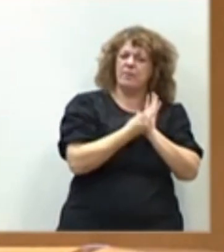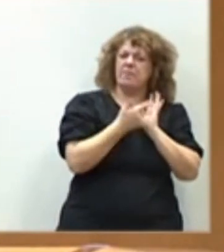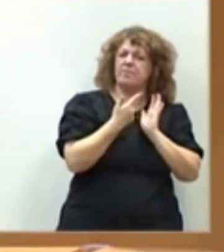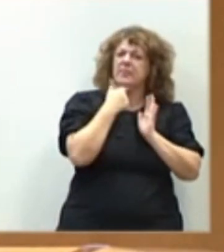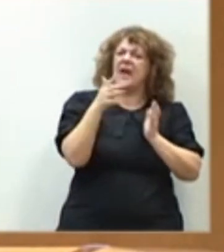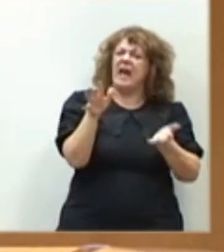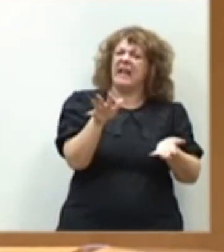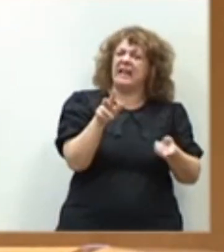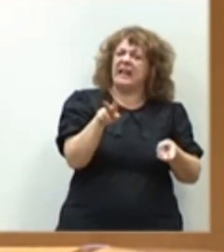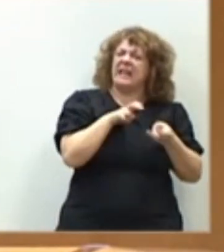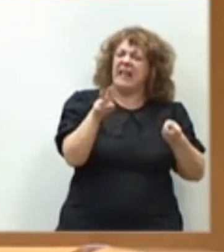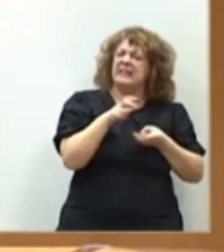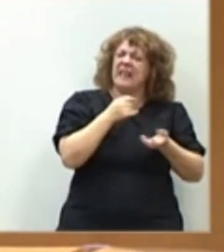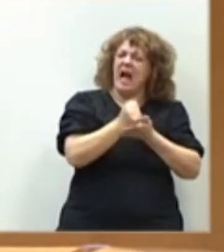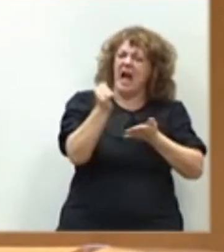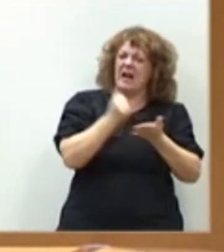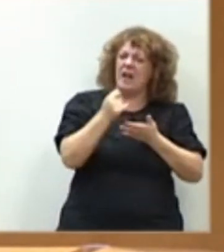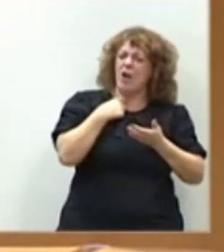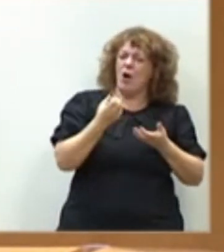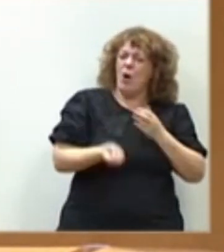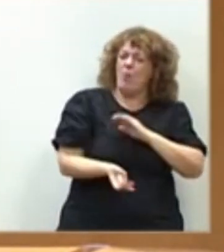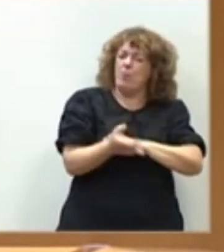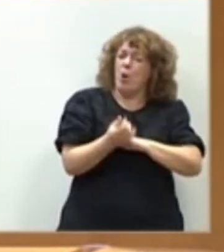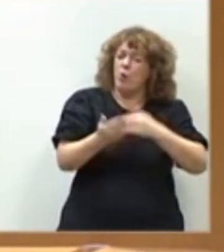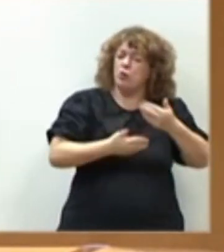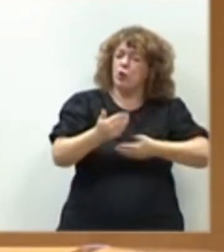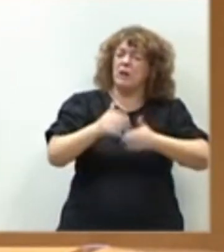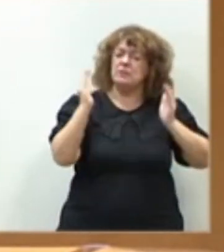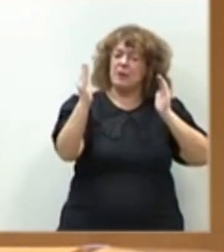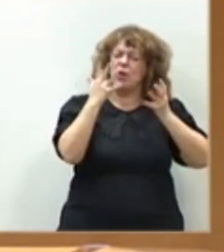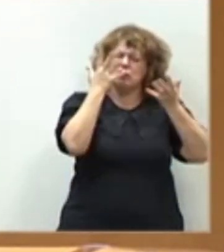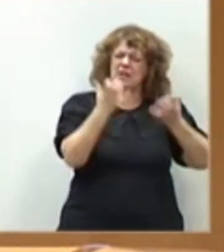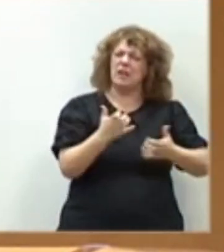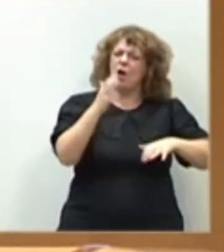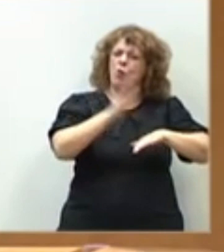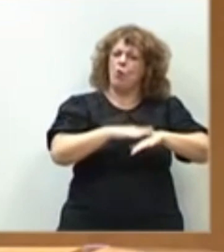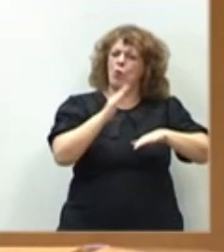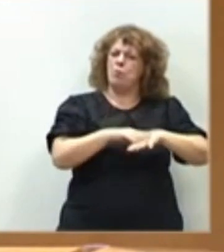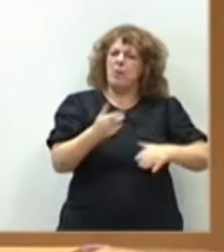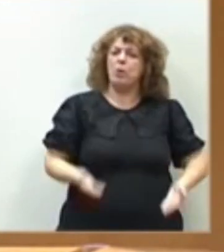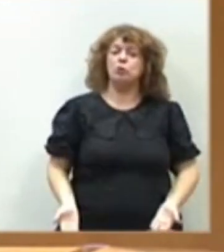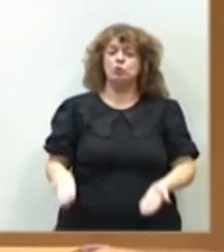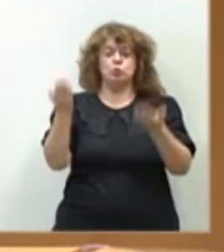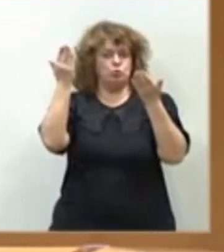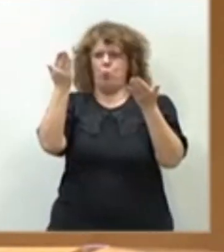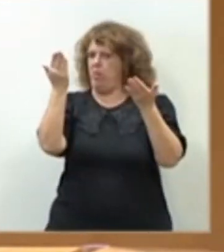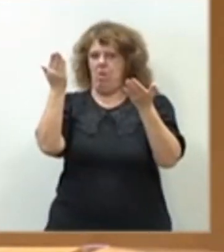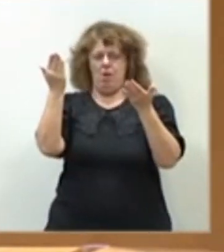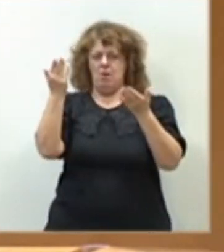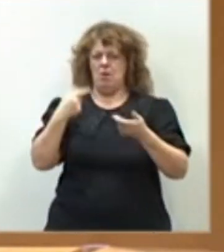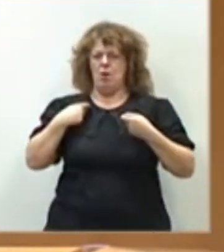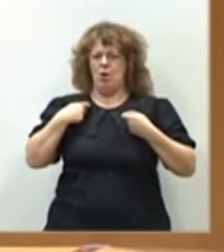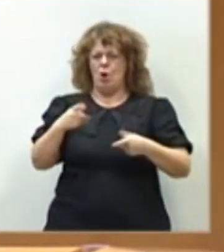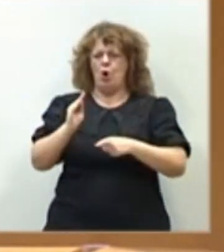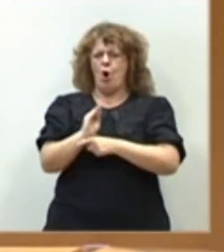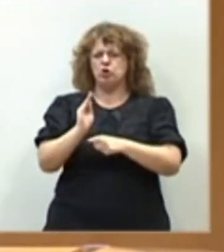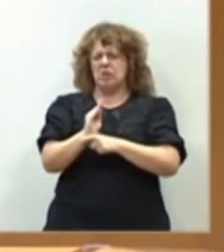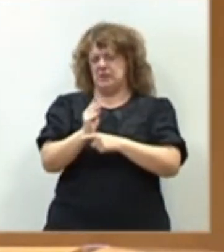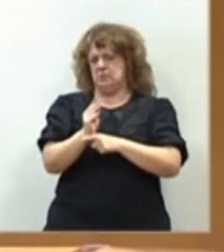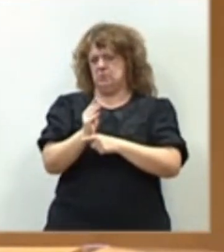de renta agraria de los productores en este nuevo periodo de sequía, recrudecido por la subida incesante de los costes de producción.